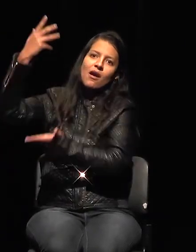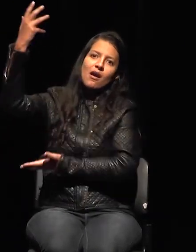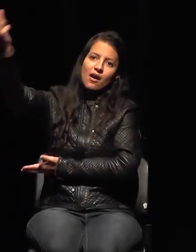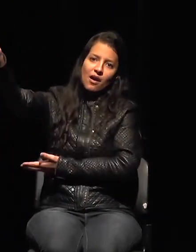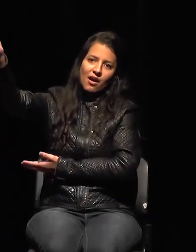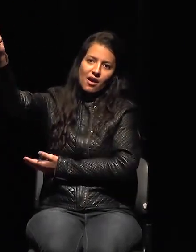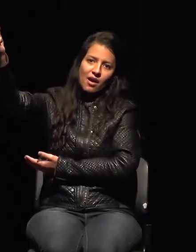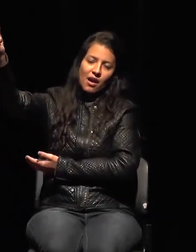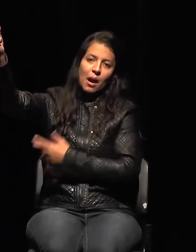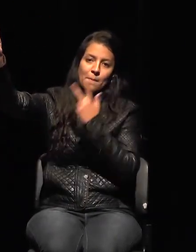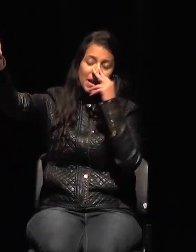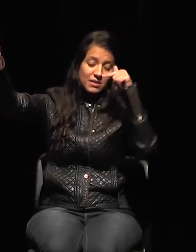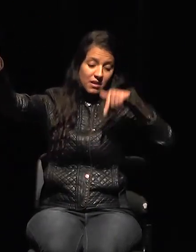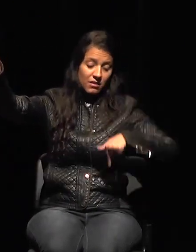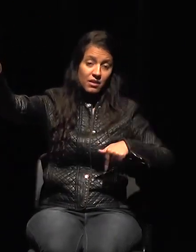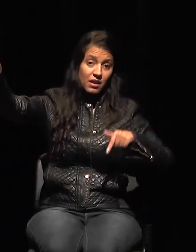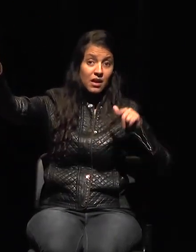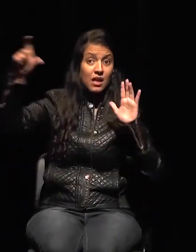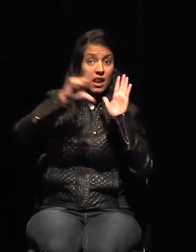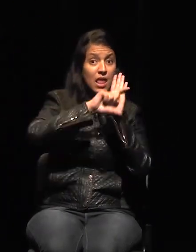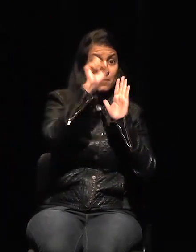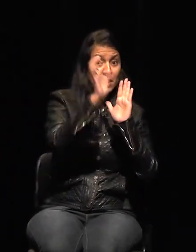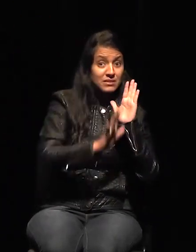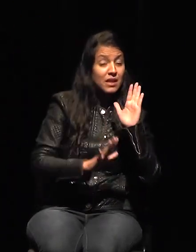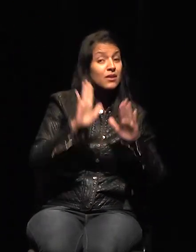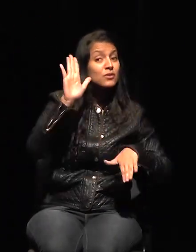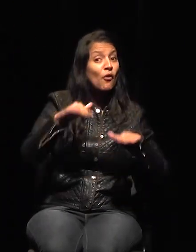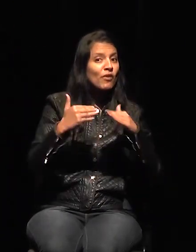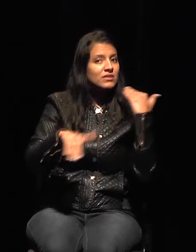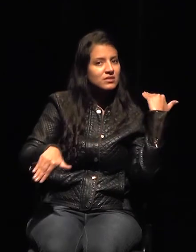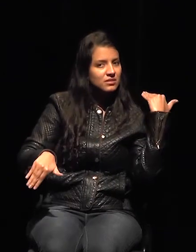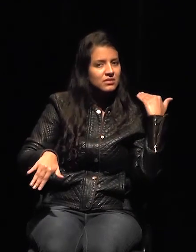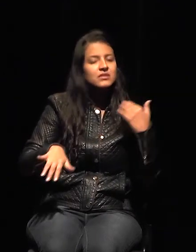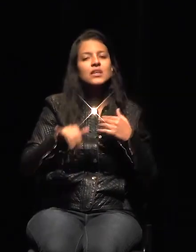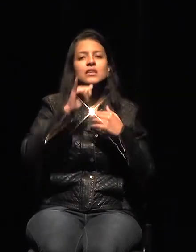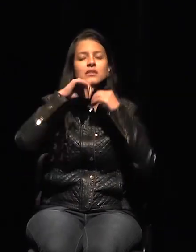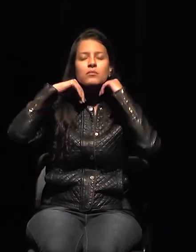no está en conformidad con la legislación brasileña.